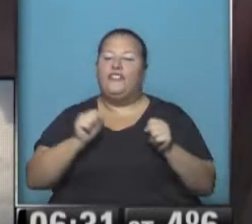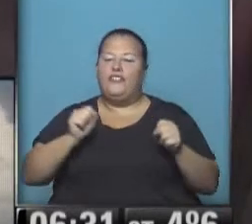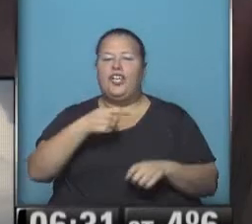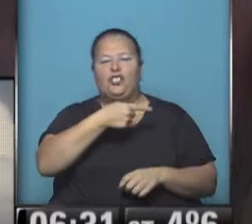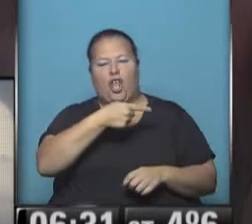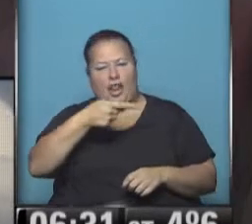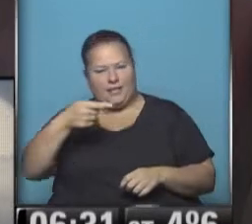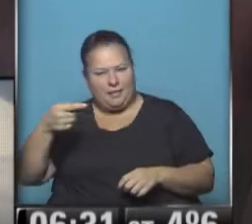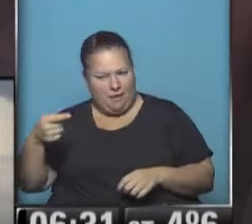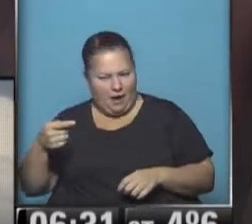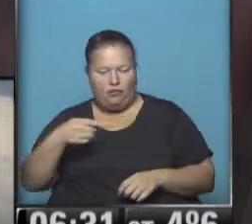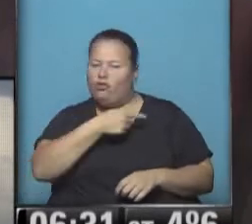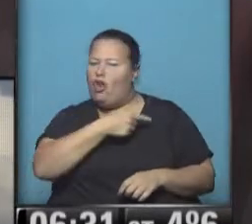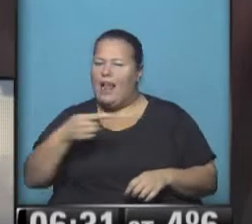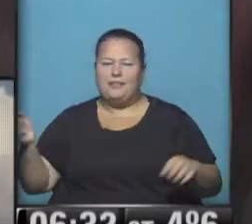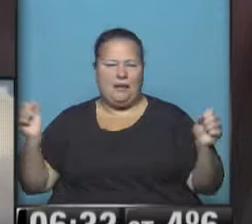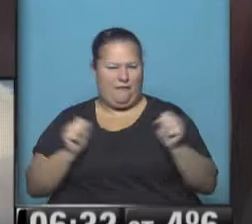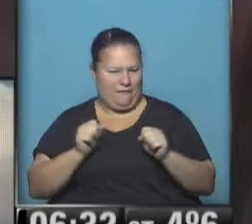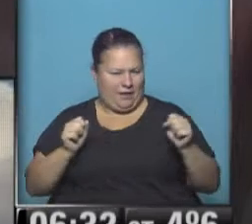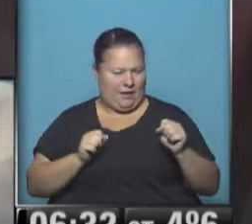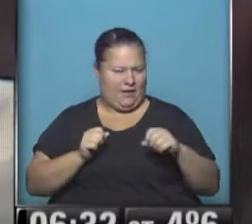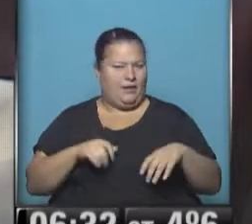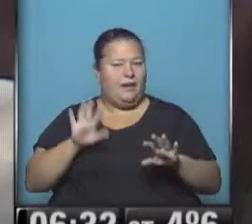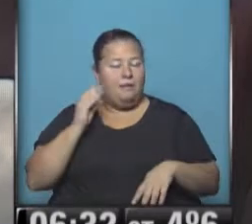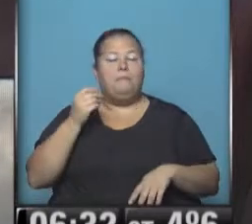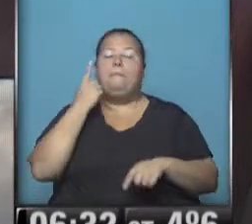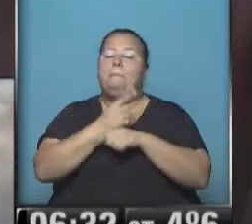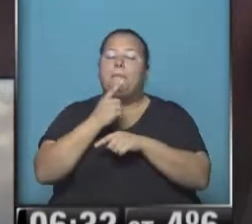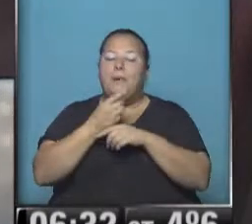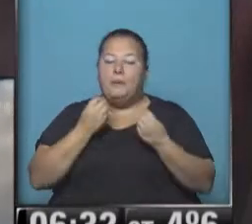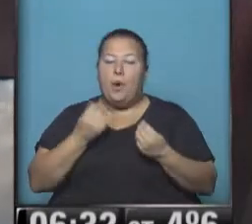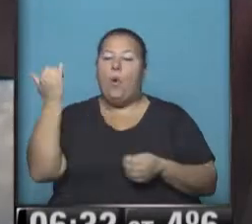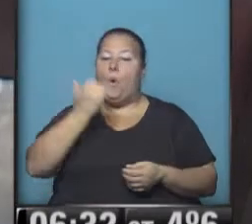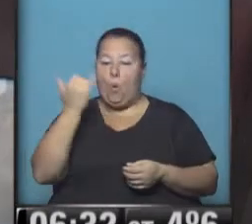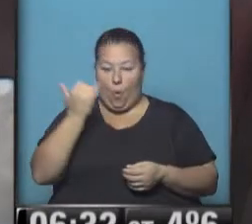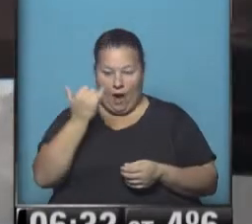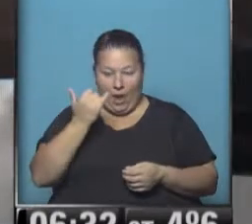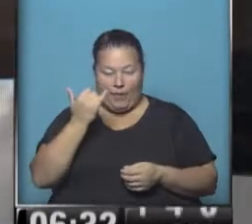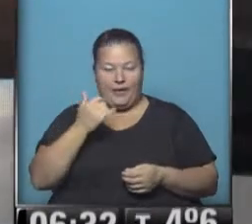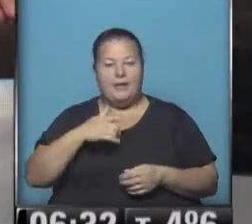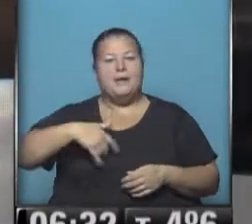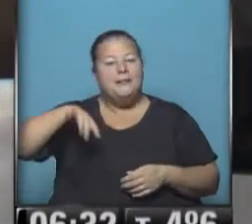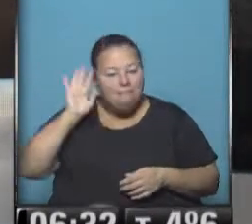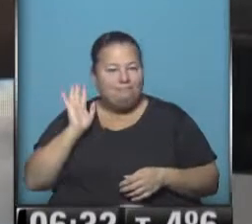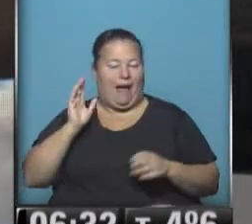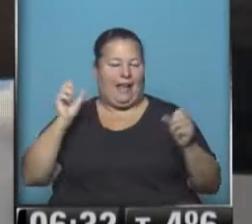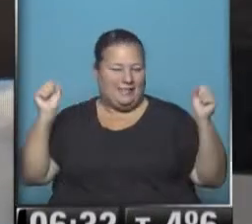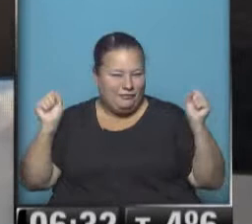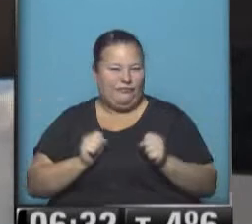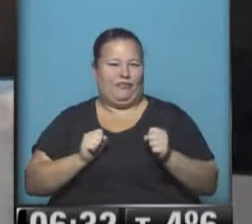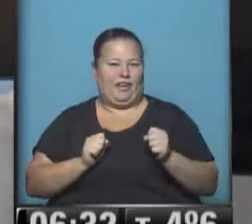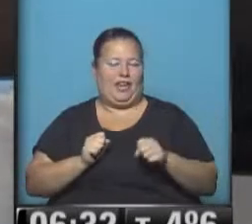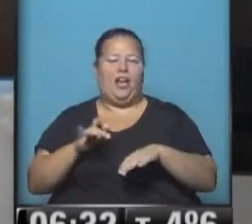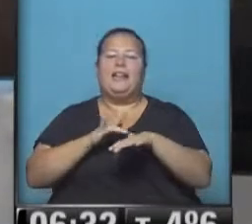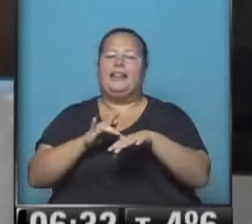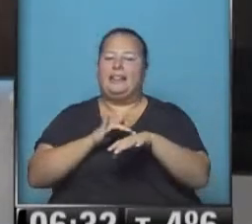toda la semana, todita la semana. Es más, en principio, el jueves se acentuaría aún más la